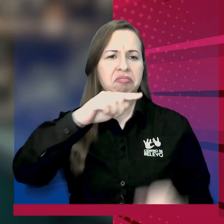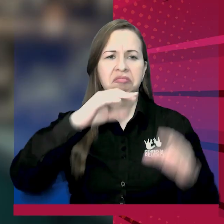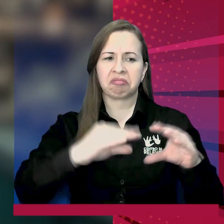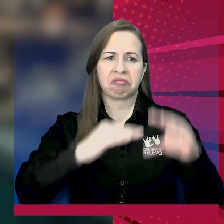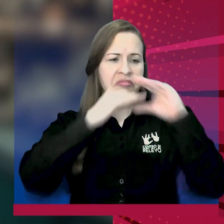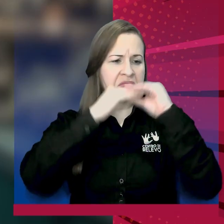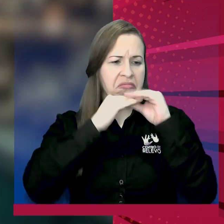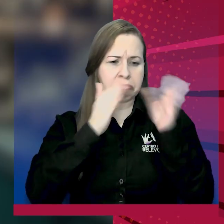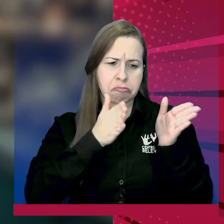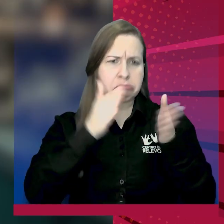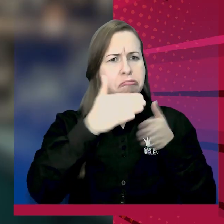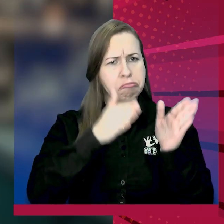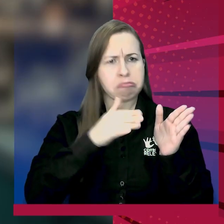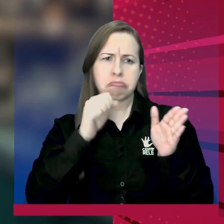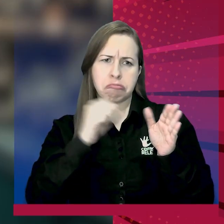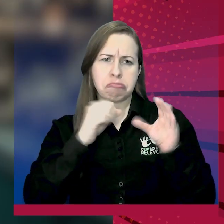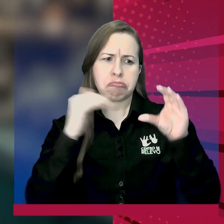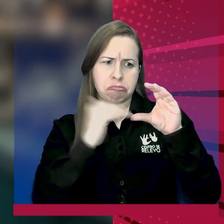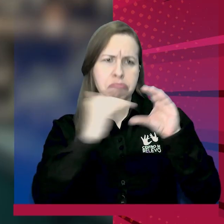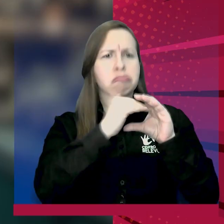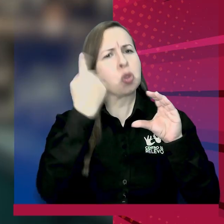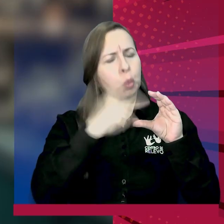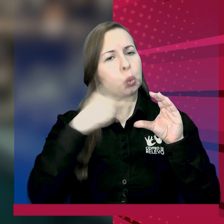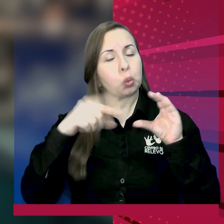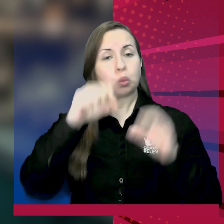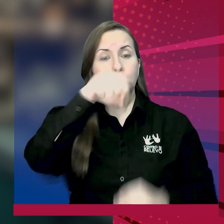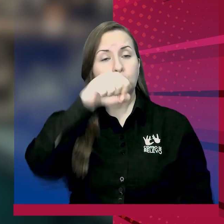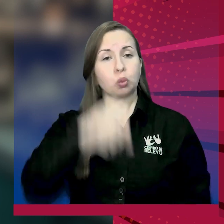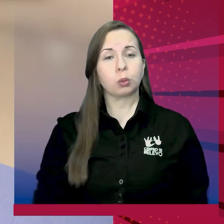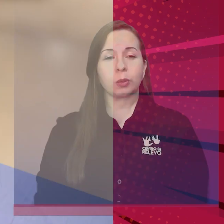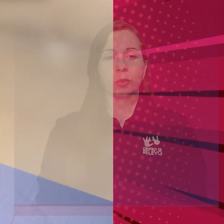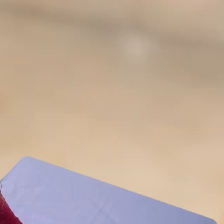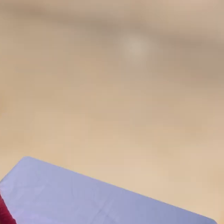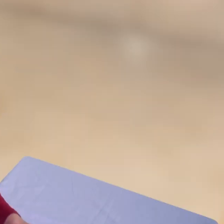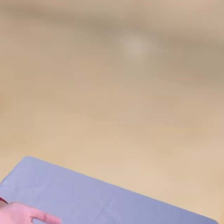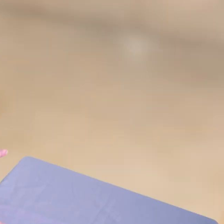Es un sándwich mediano, grandecito. Sí, mediano. Tiene varias cosas.